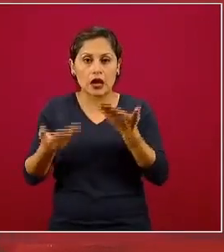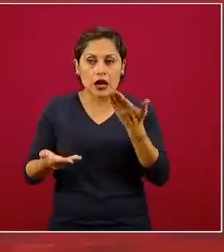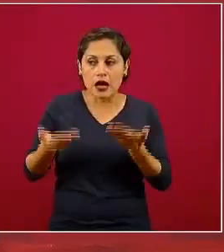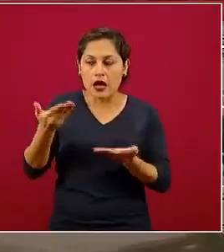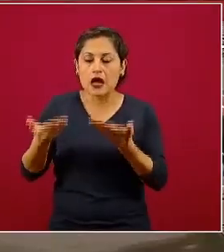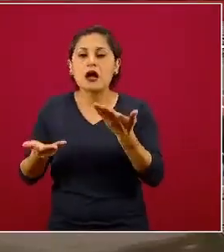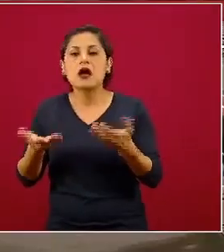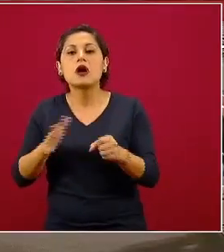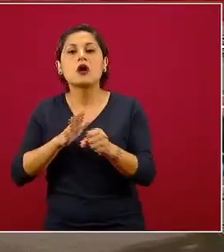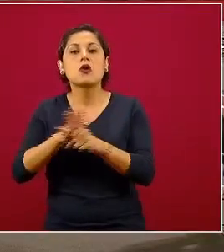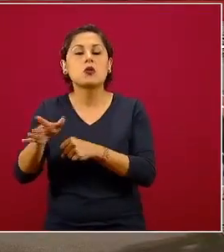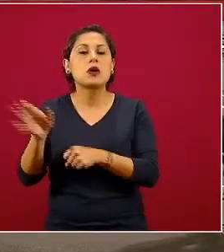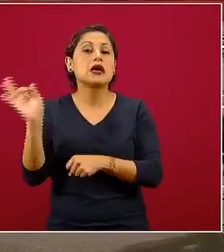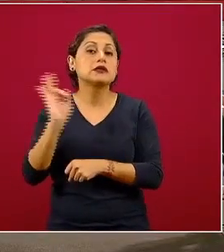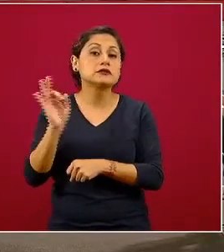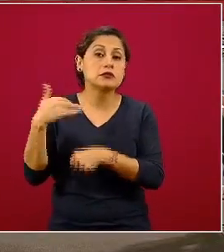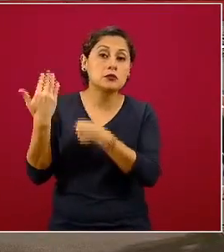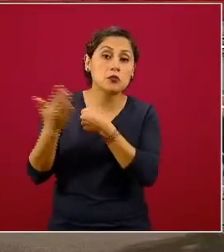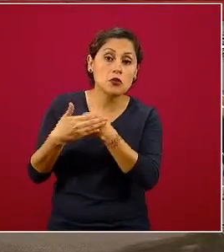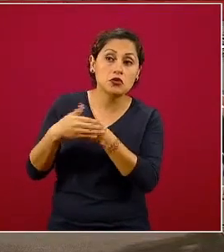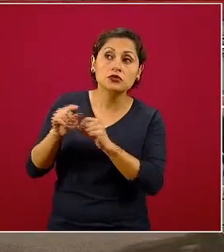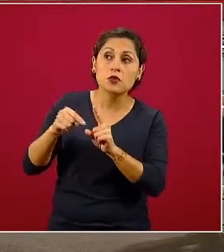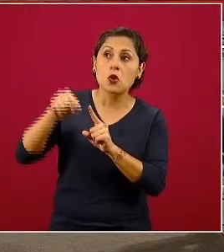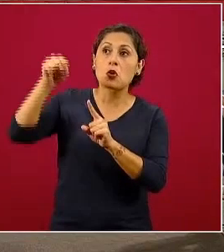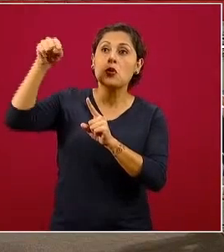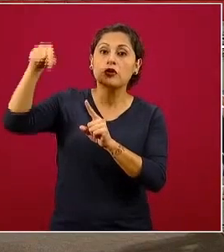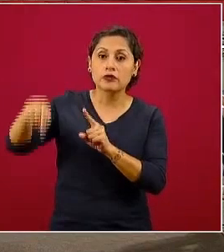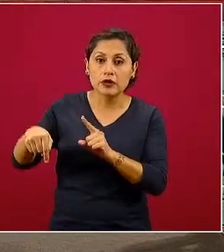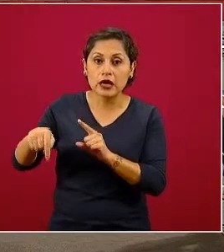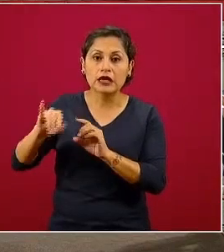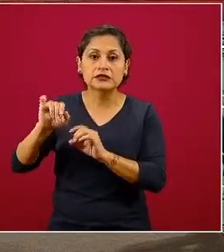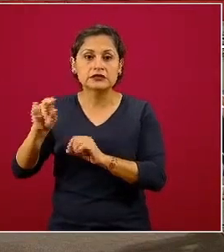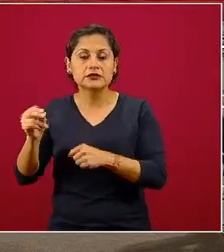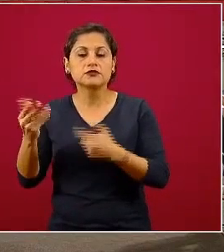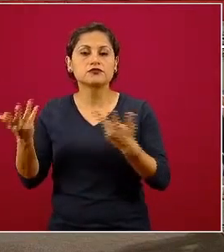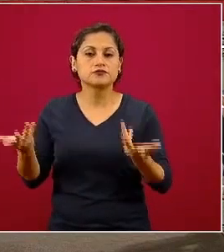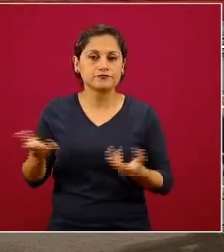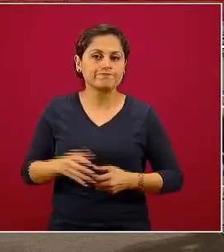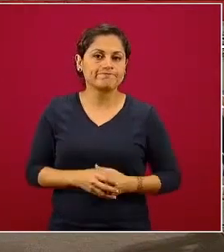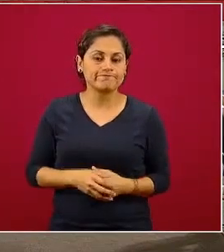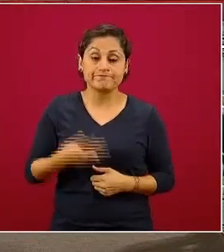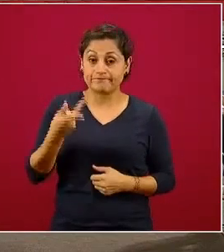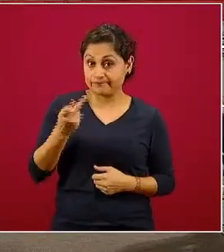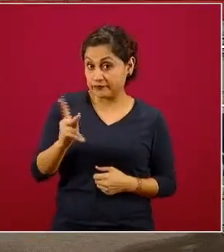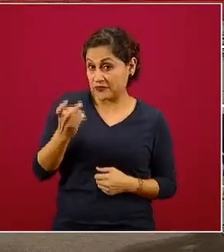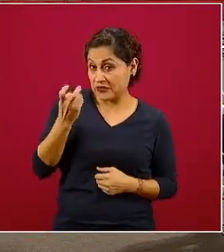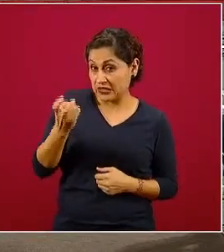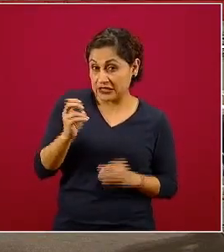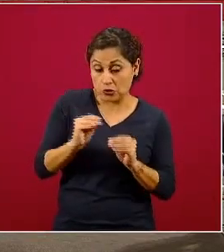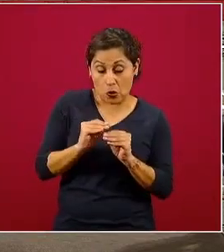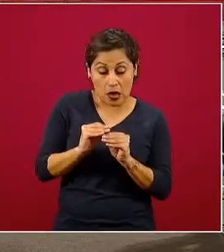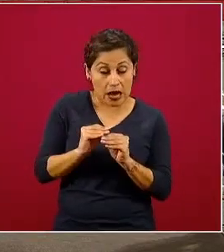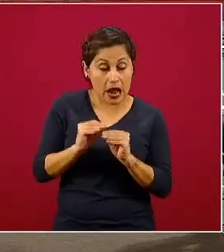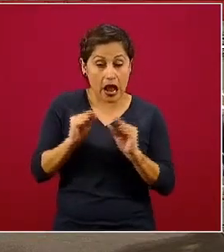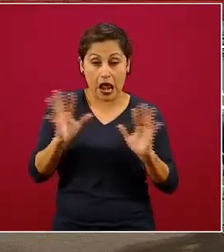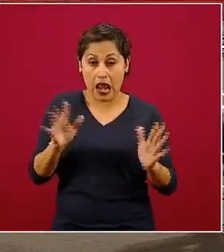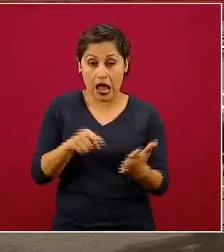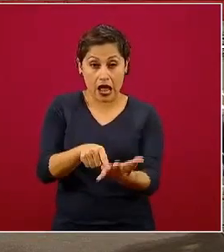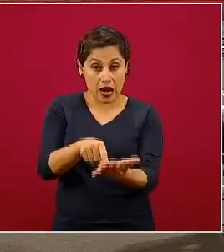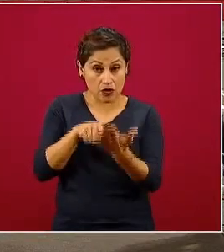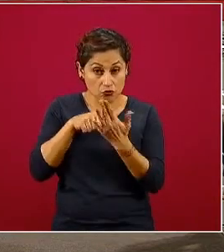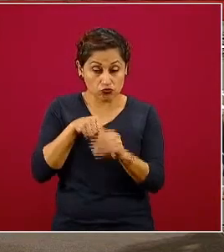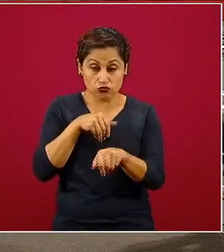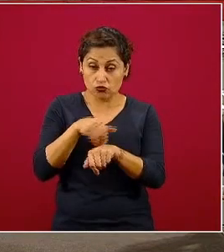la resolución de la enfermedad en los hospitales. Pero la señal directa evidente numérica